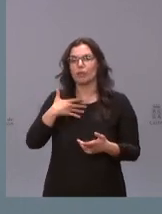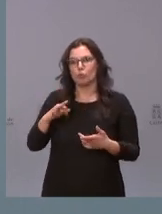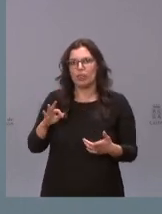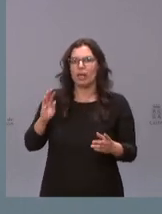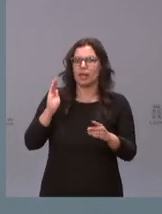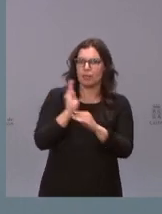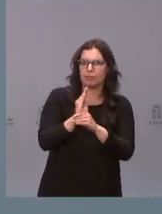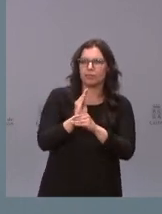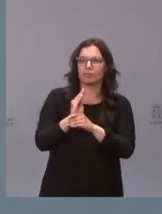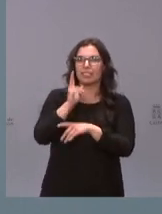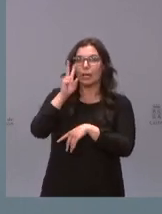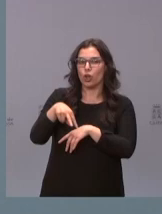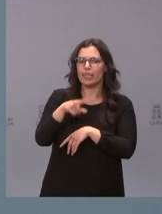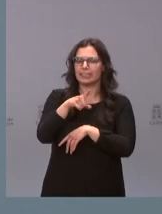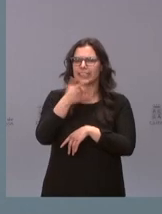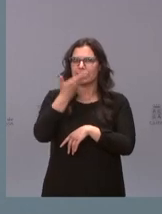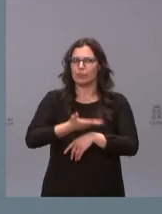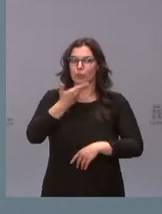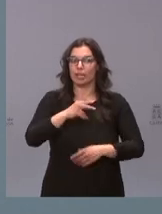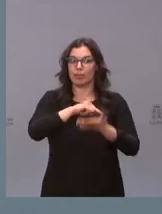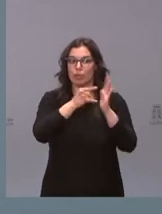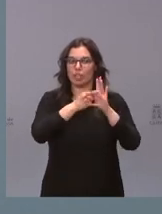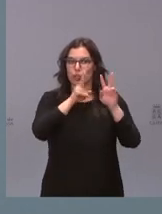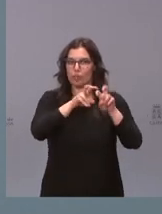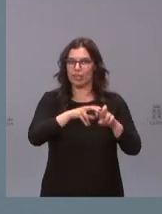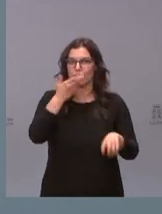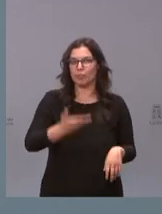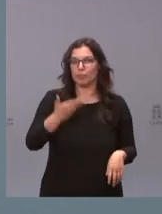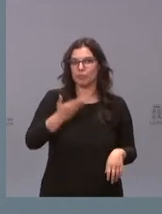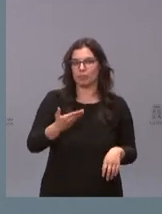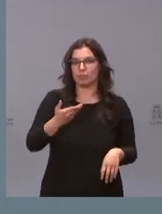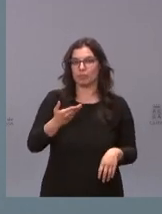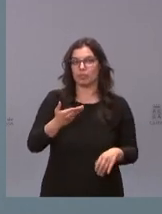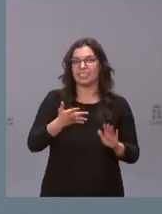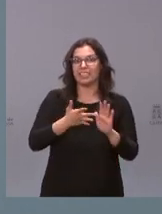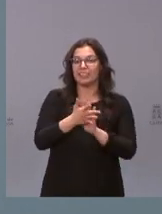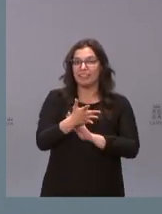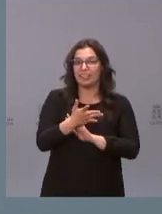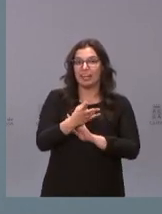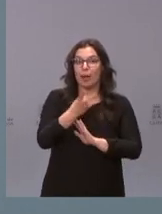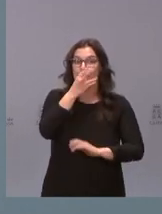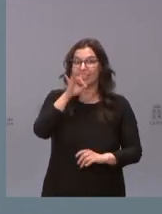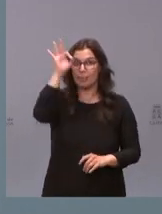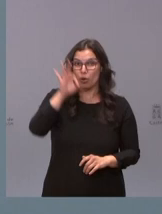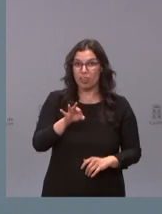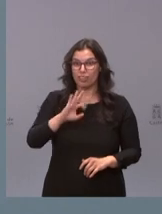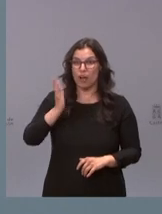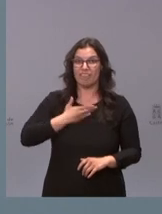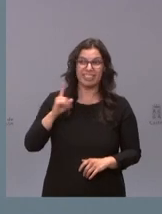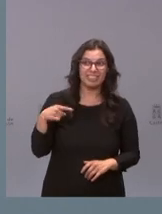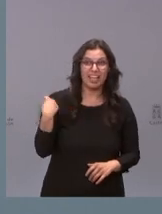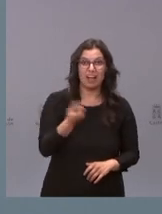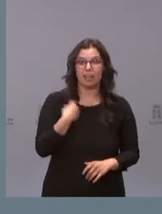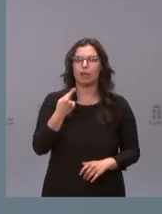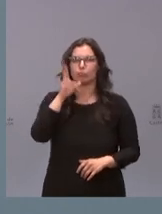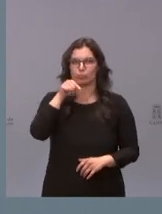reconocen la importancia de este proyecto repito es el 20% de todos los cánceres humanos y ahora